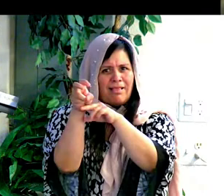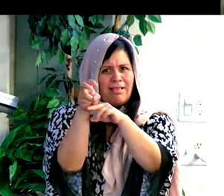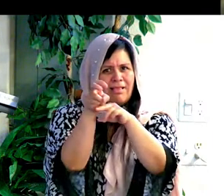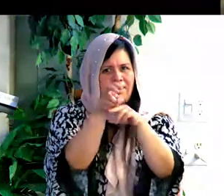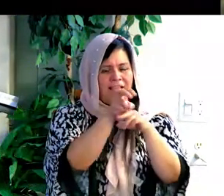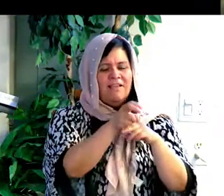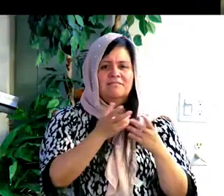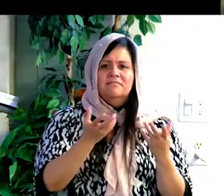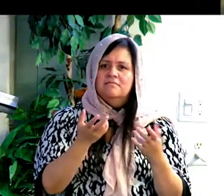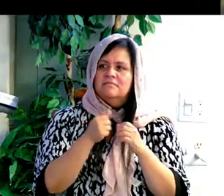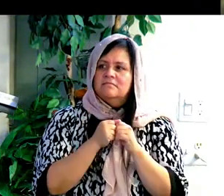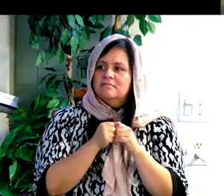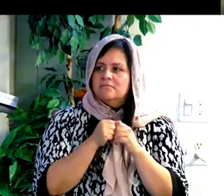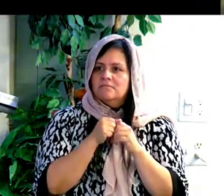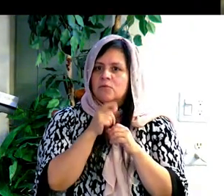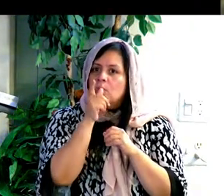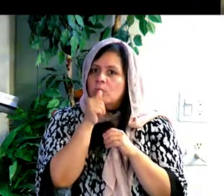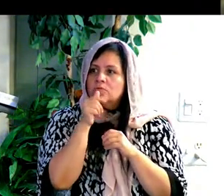¿Sabes?